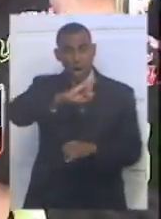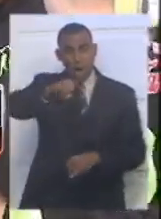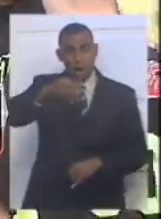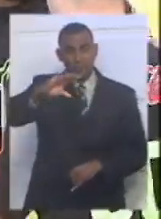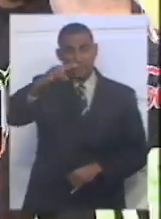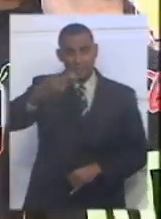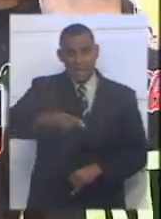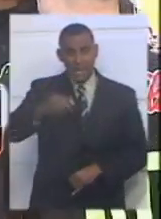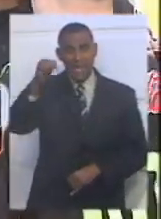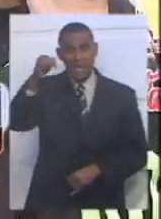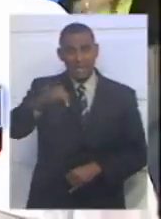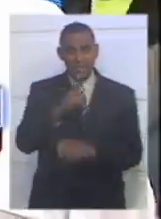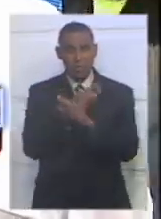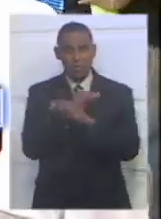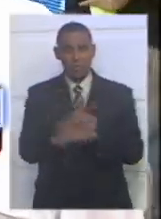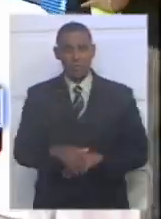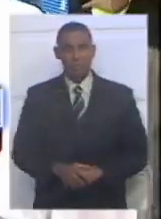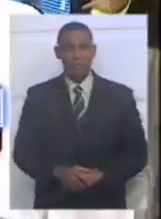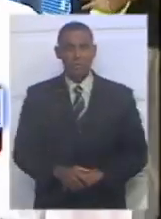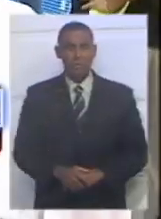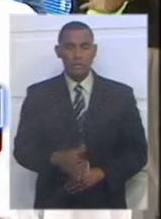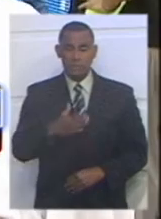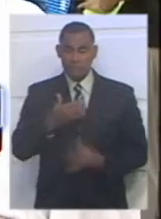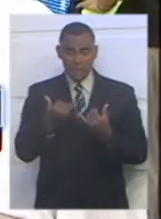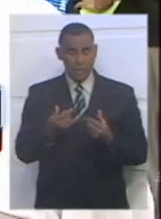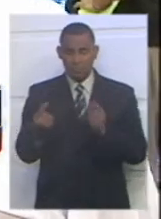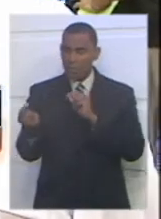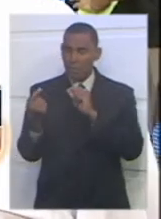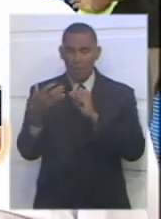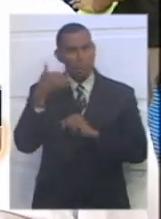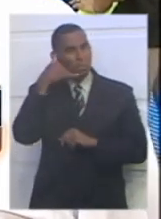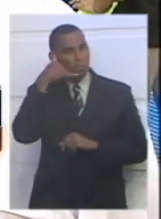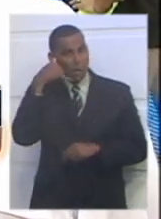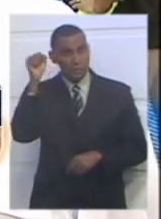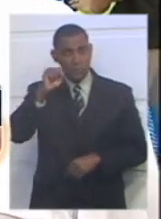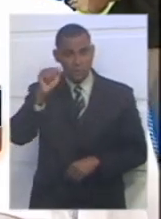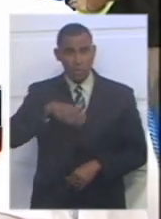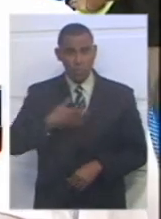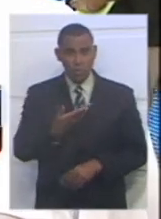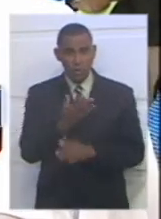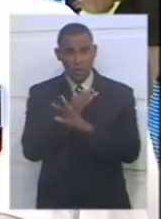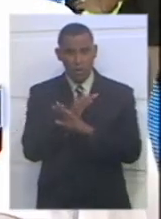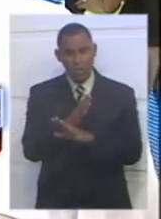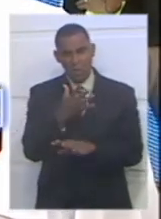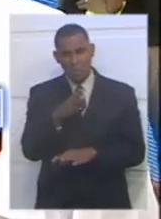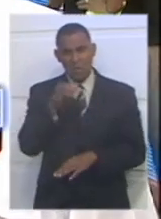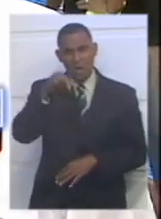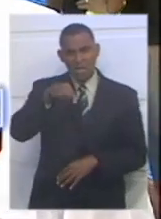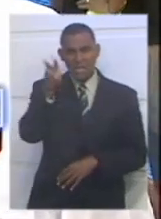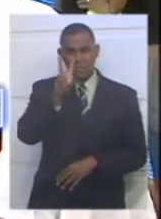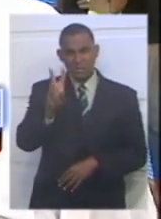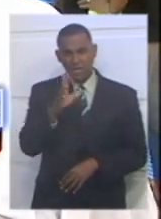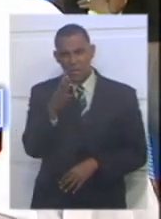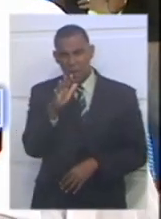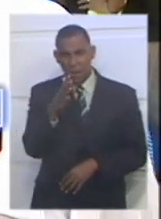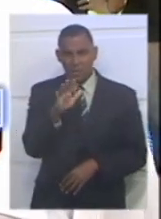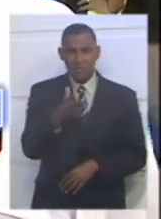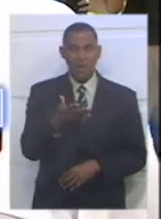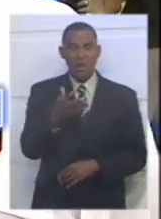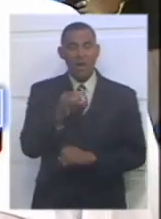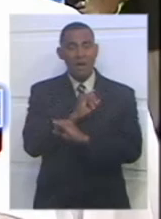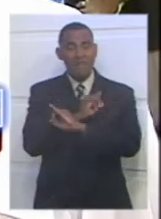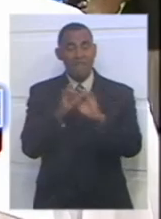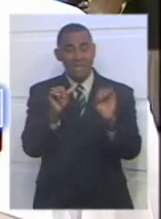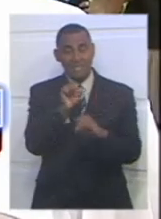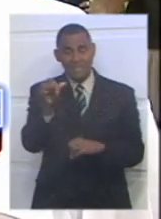Lichacín para esta zafra. Ya se llegó a acuerdo con él y él debería estar llegando a Venezuela posiblemente a